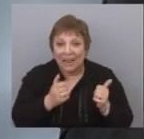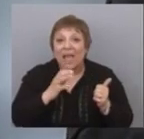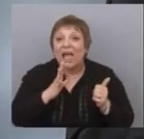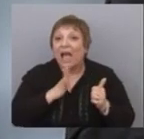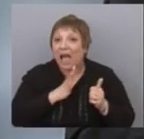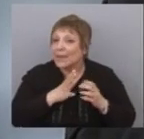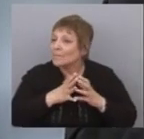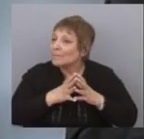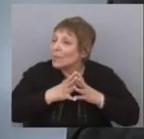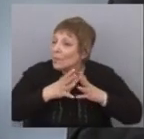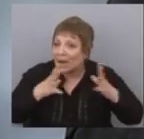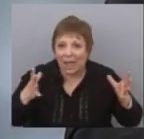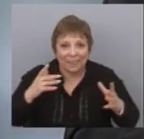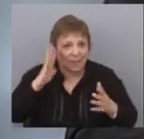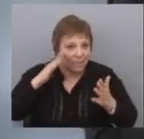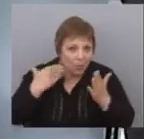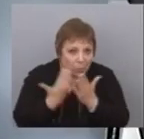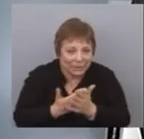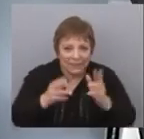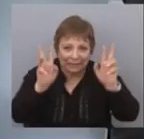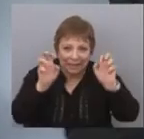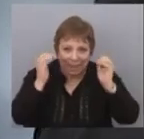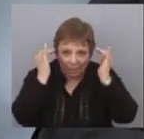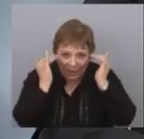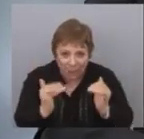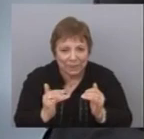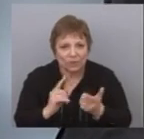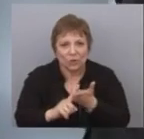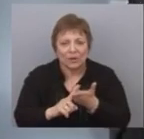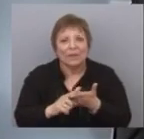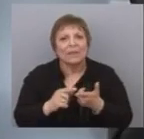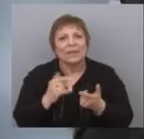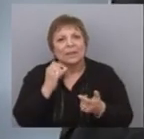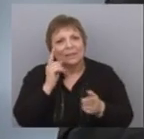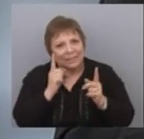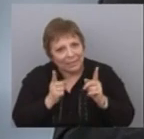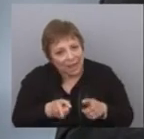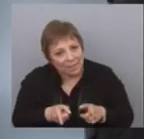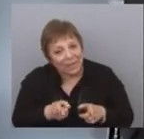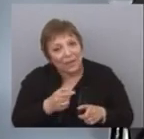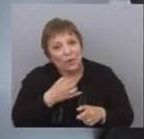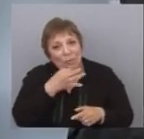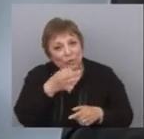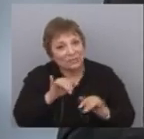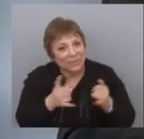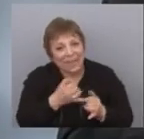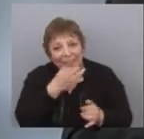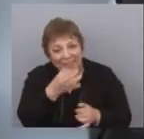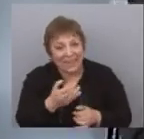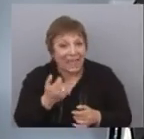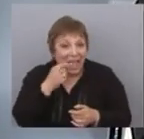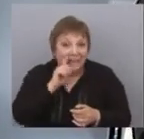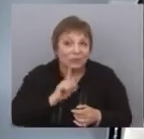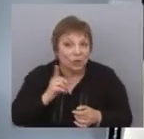grandes propuestas planteadas en el tema de la educación, las detalló muy bien, y como lo hemos hecho, como dijo el contador